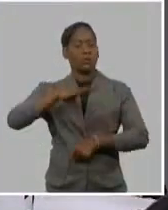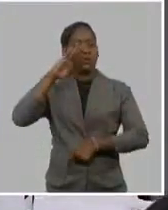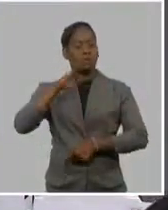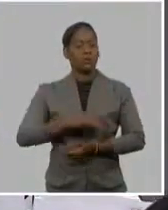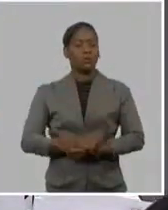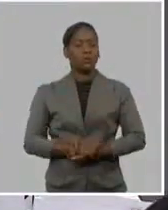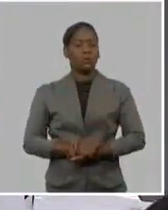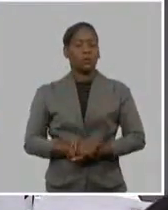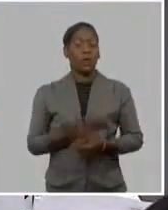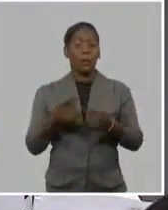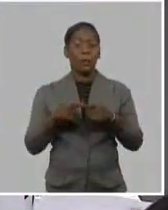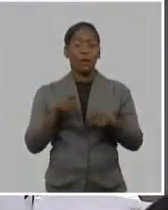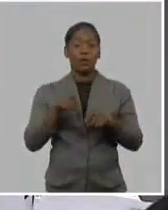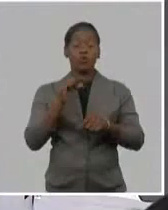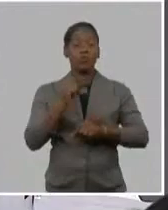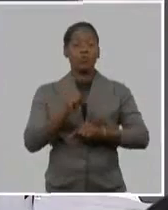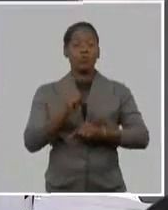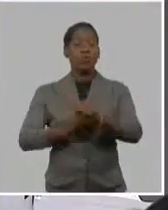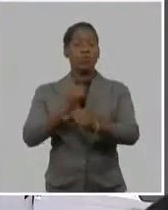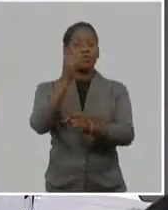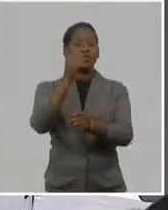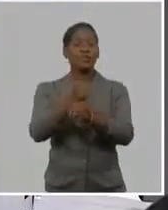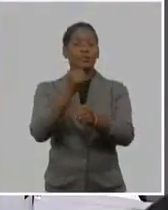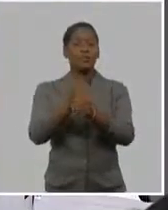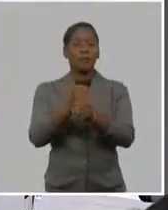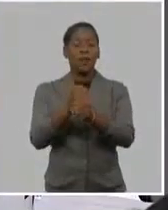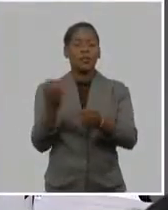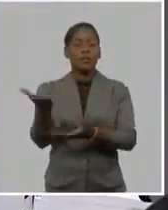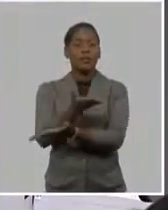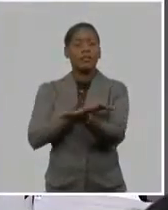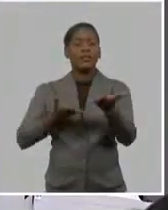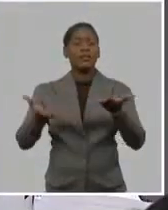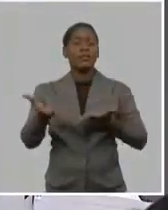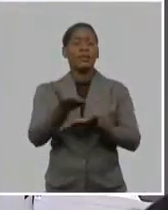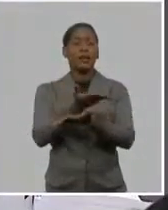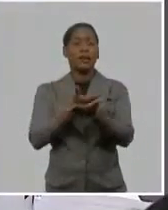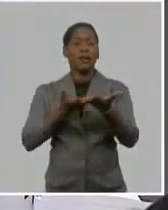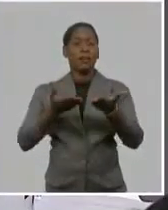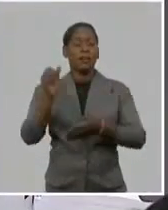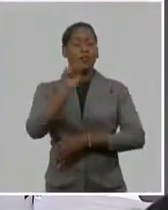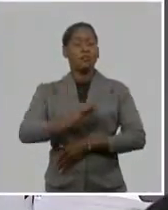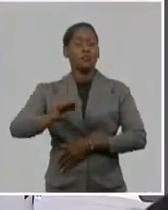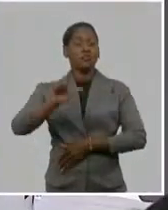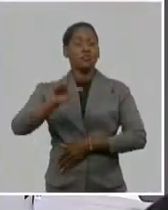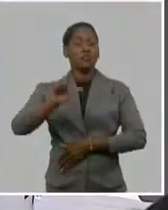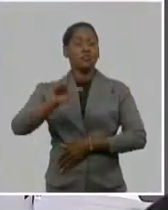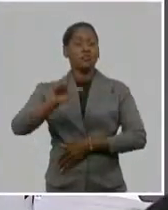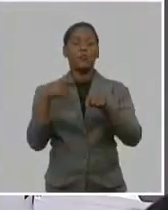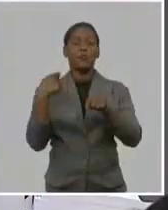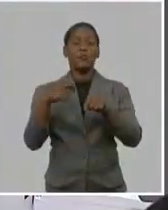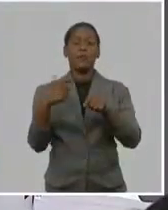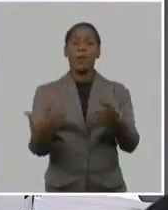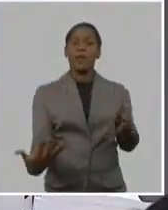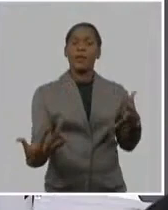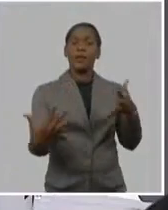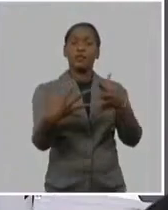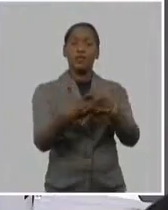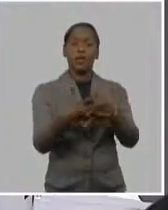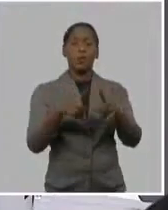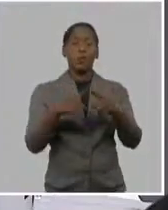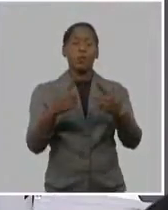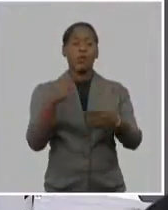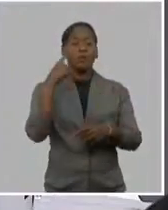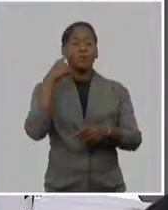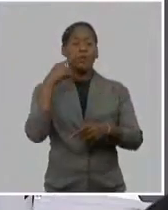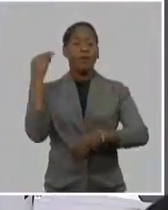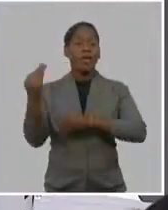tenemos cada vez más que atender la capacidad de nuestra sociedad. Es una sociedad que ha cambiado. Es una sociedad